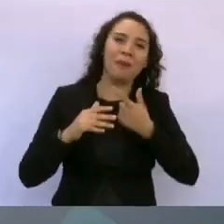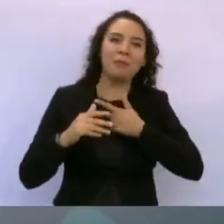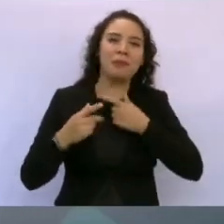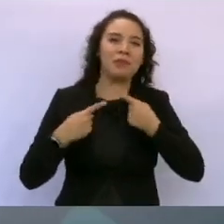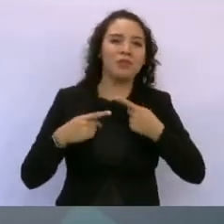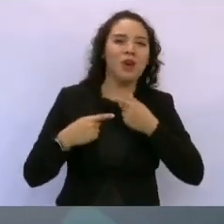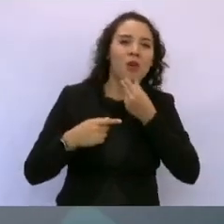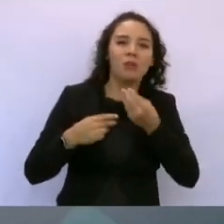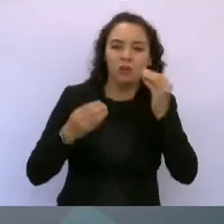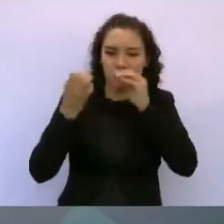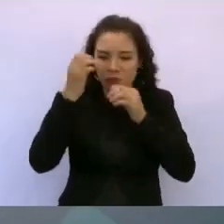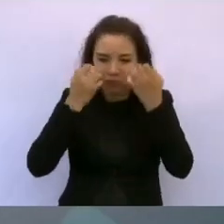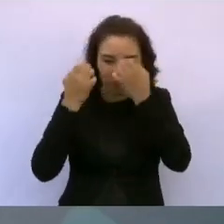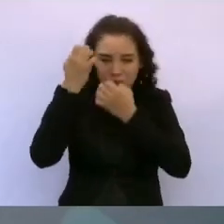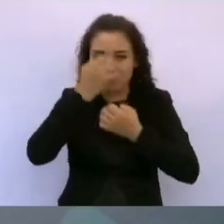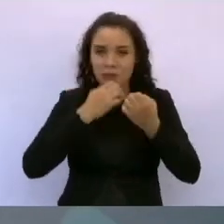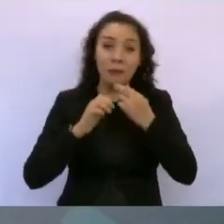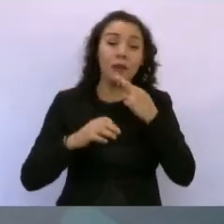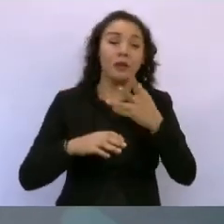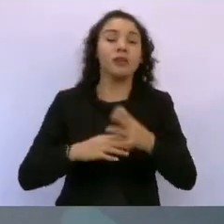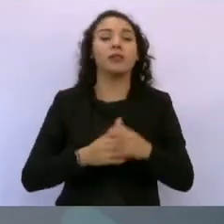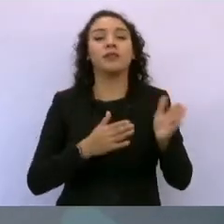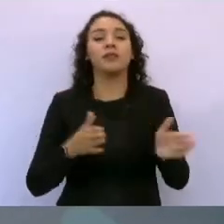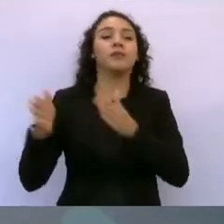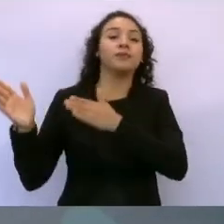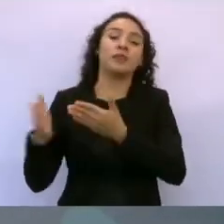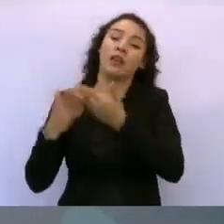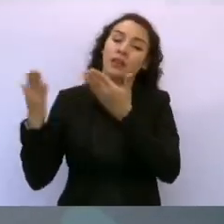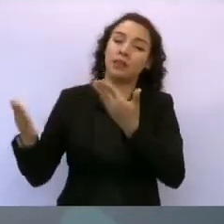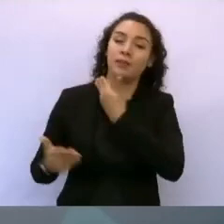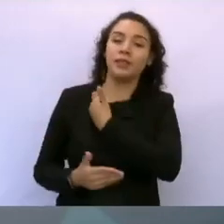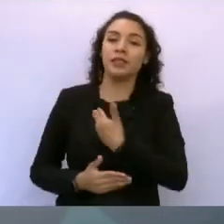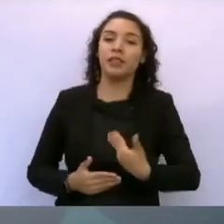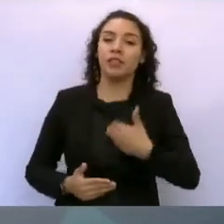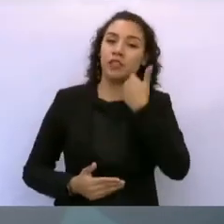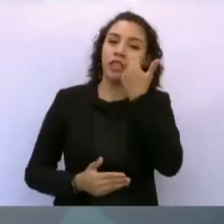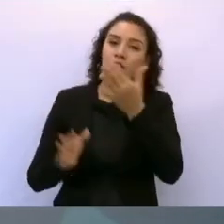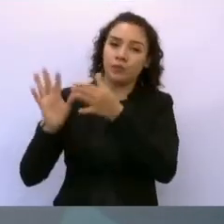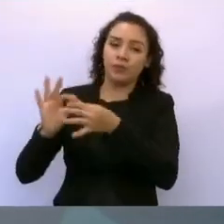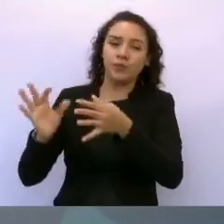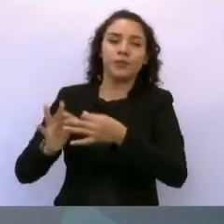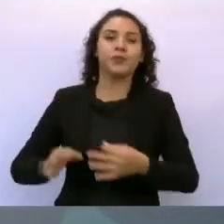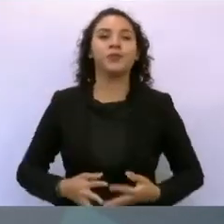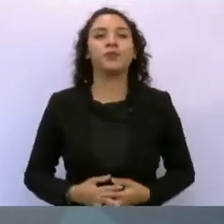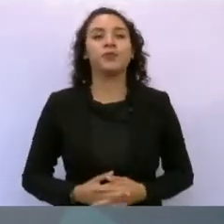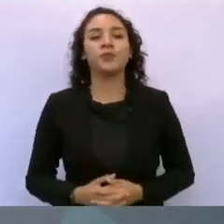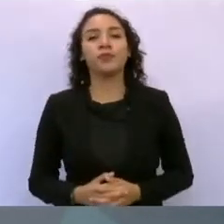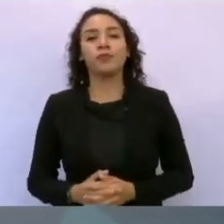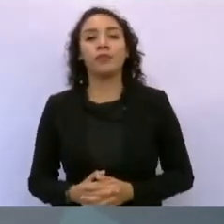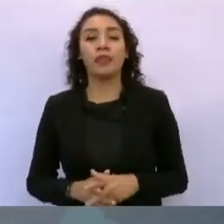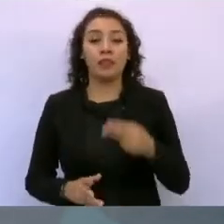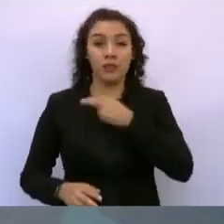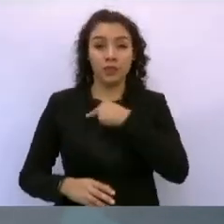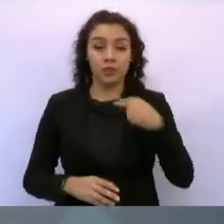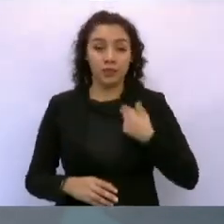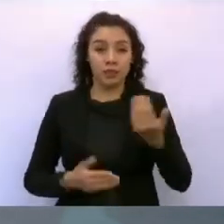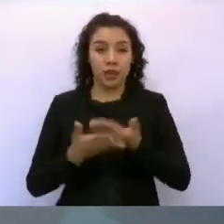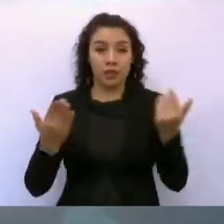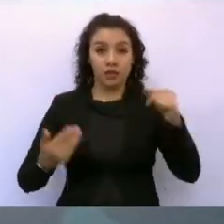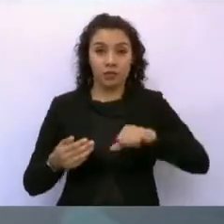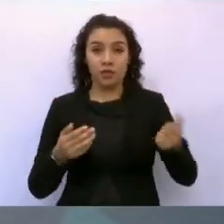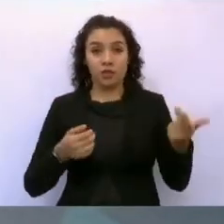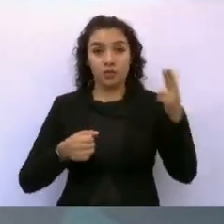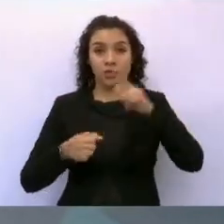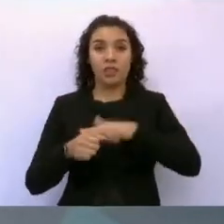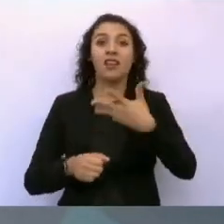Además, señor Presidente, permítame comentarle que este hospital cuenta